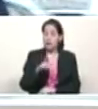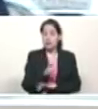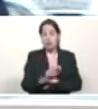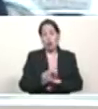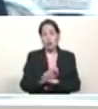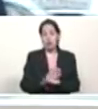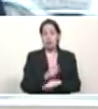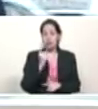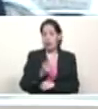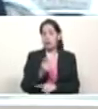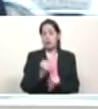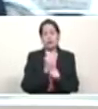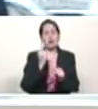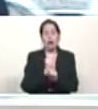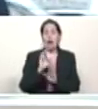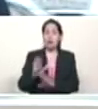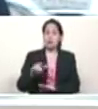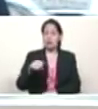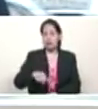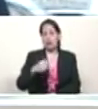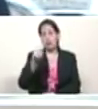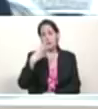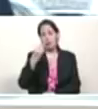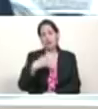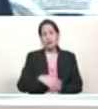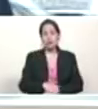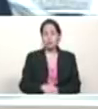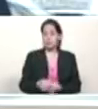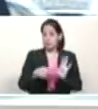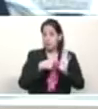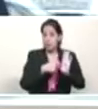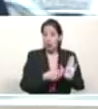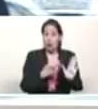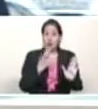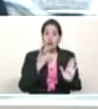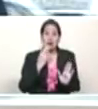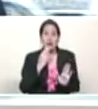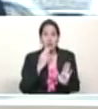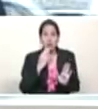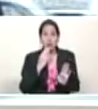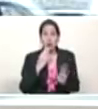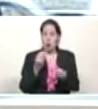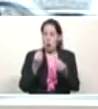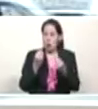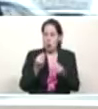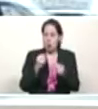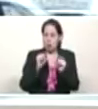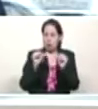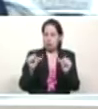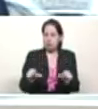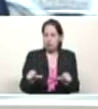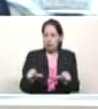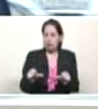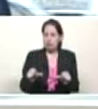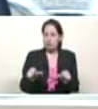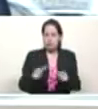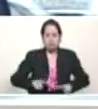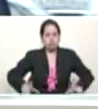yo, desde aquí de Miraflores. Un ejemplo, y así debemos dar el ejemplo, los sectores empresariales.